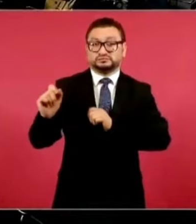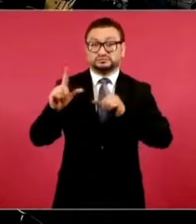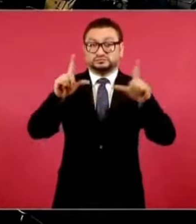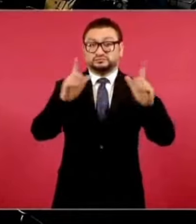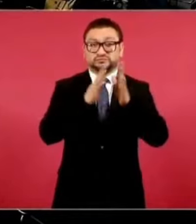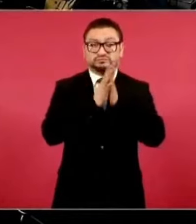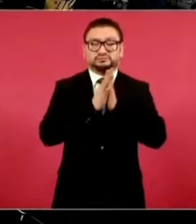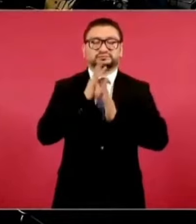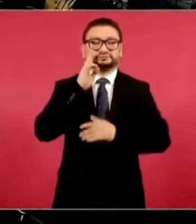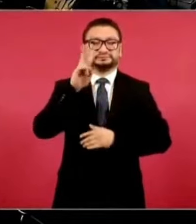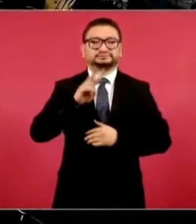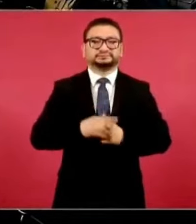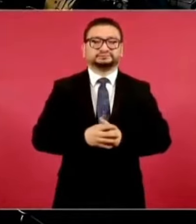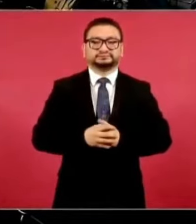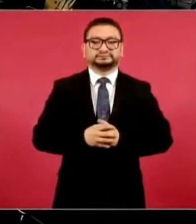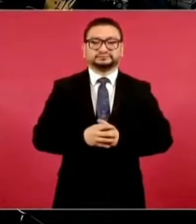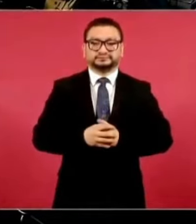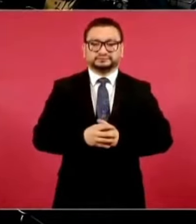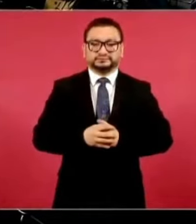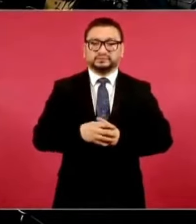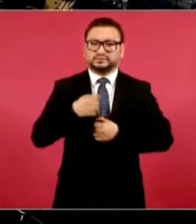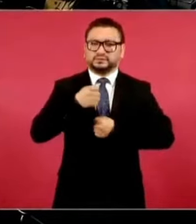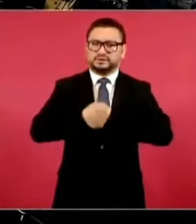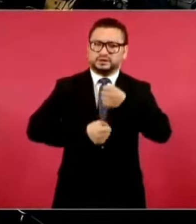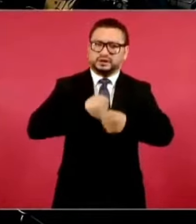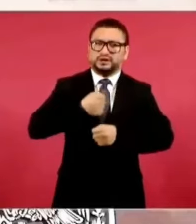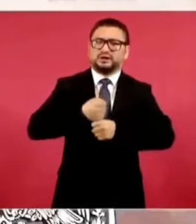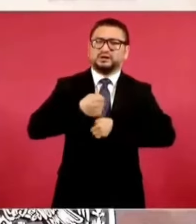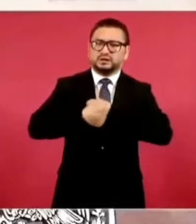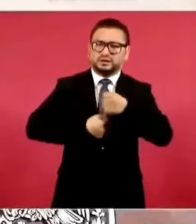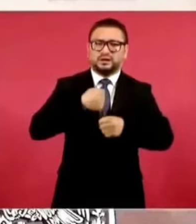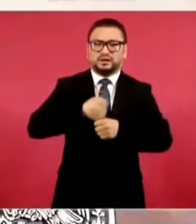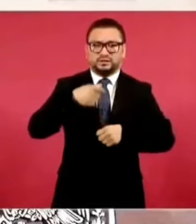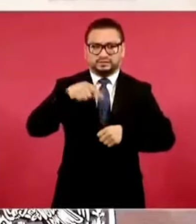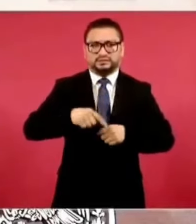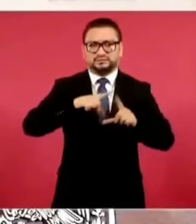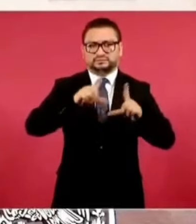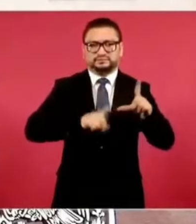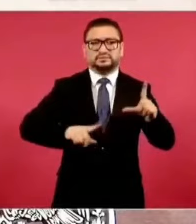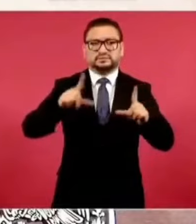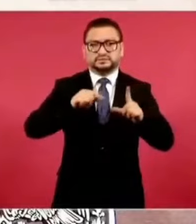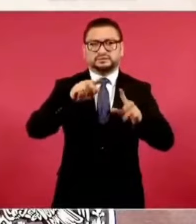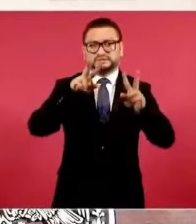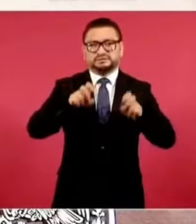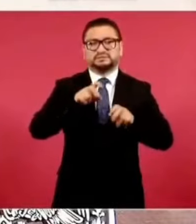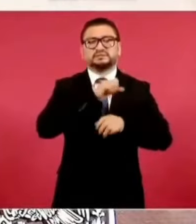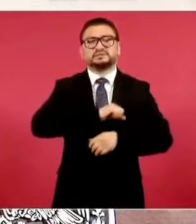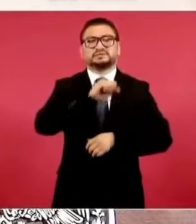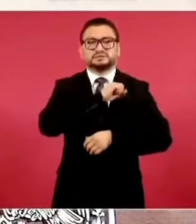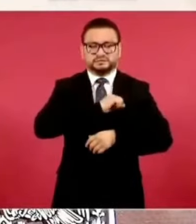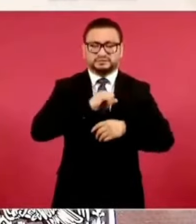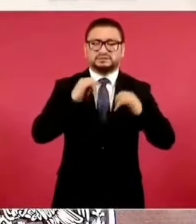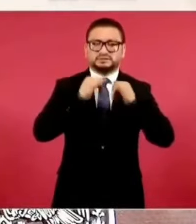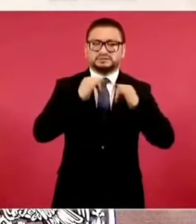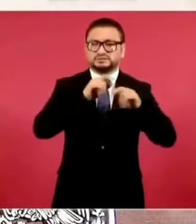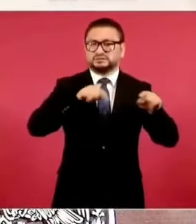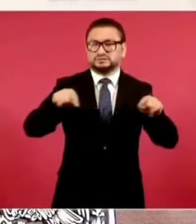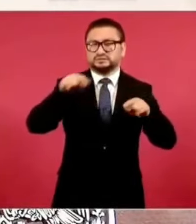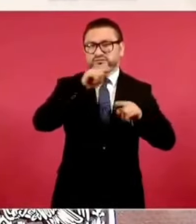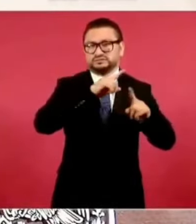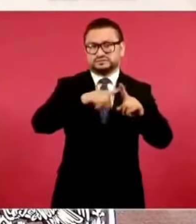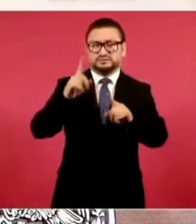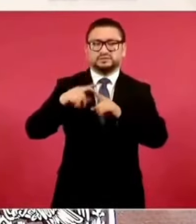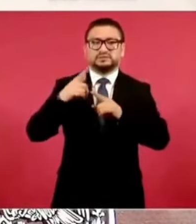presentación? Cada año en nuestro país el sector salud, las instituciones públicas del sector salud